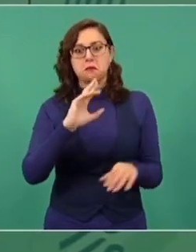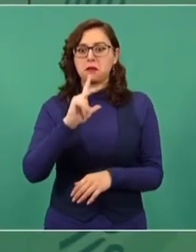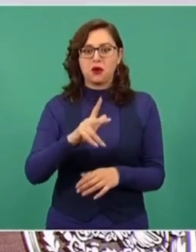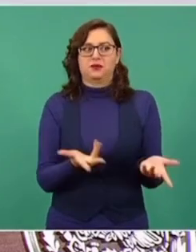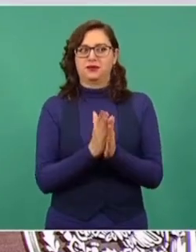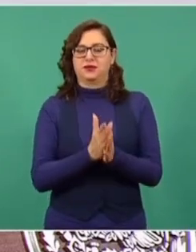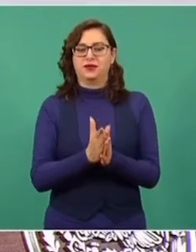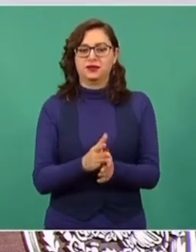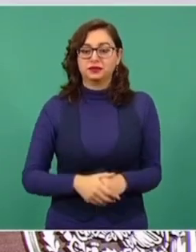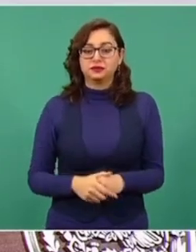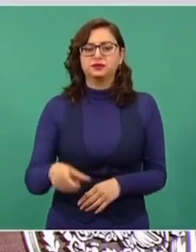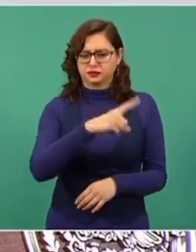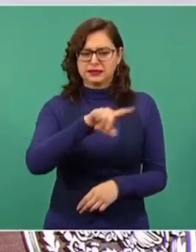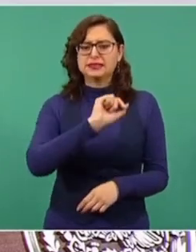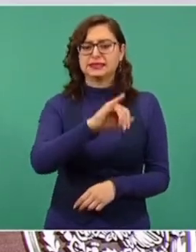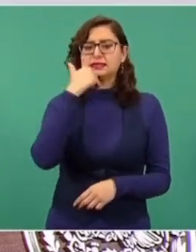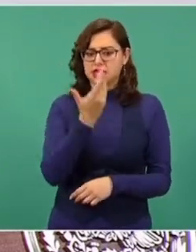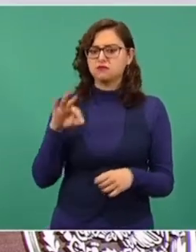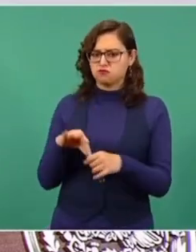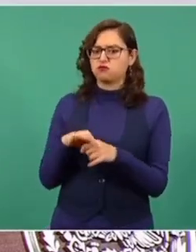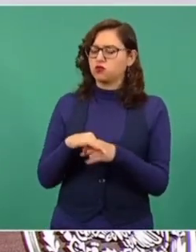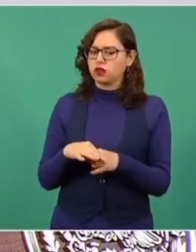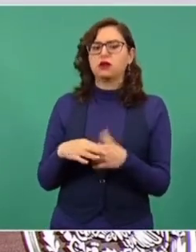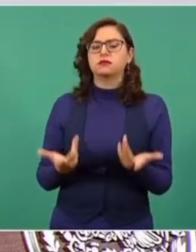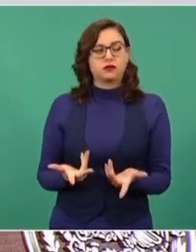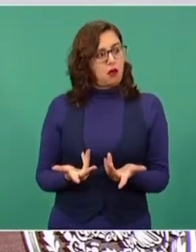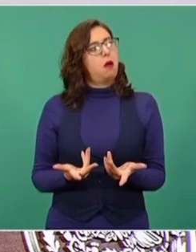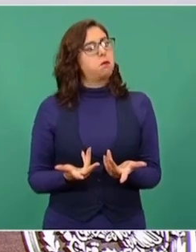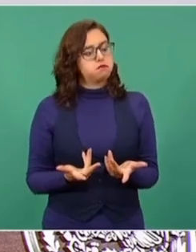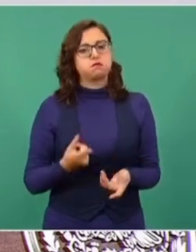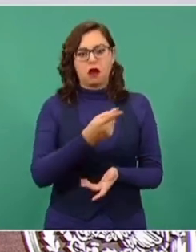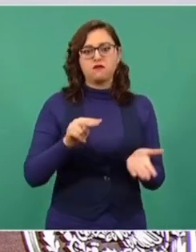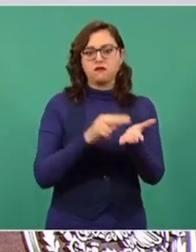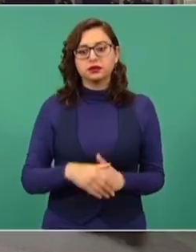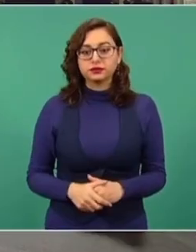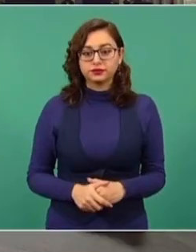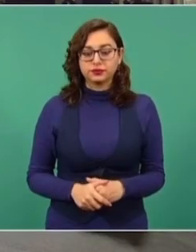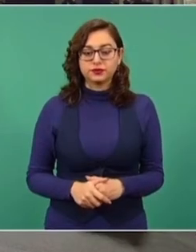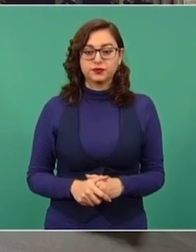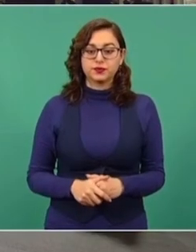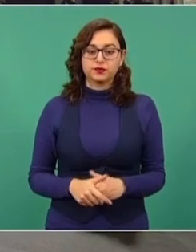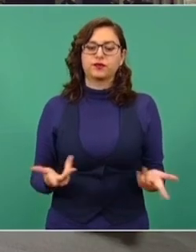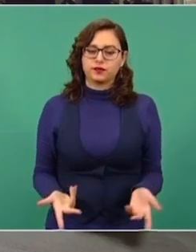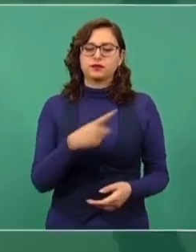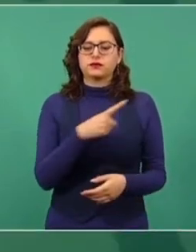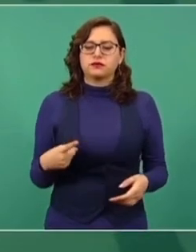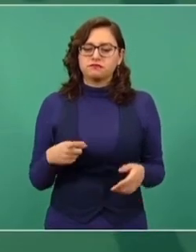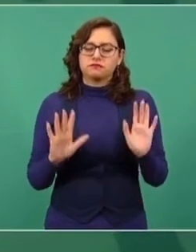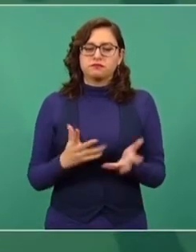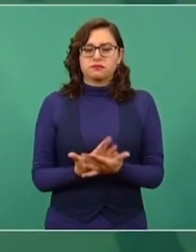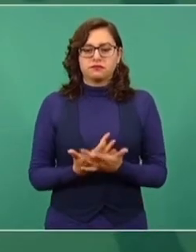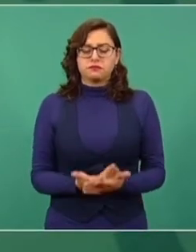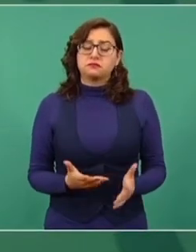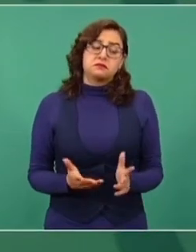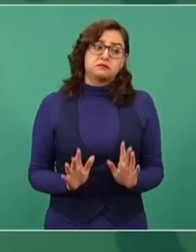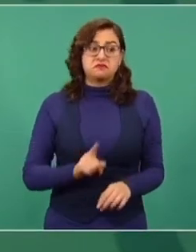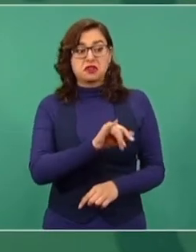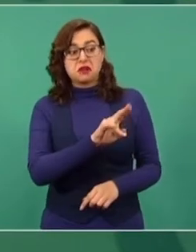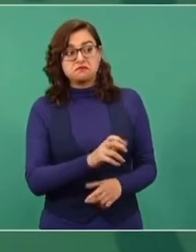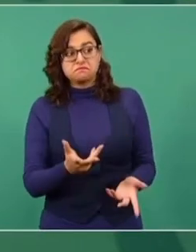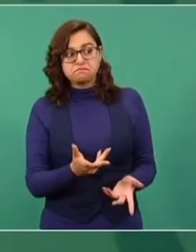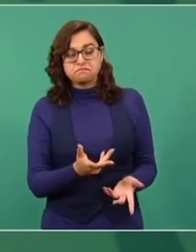que haya revocación y están recogiendo firmas. Entonces hay que esperar, pero lo puede hacer la gente,